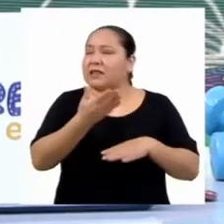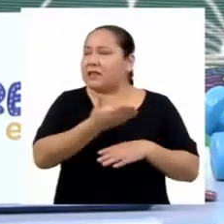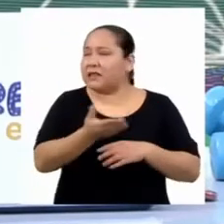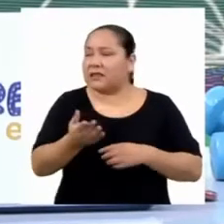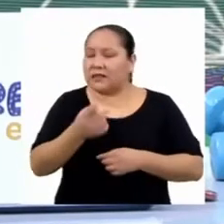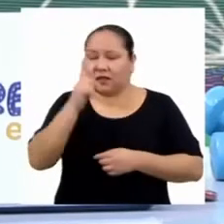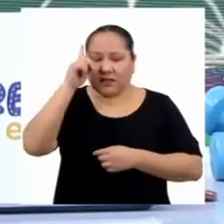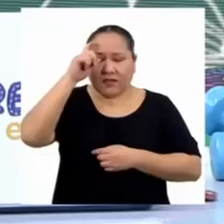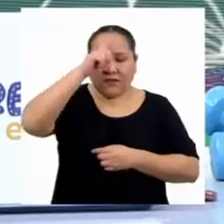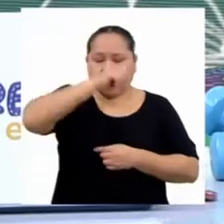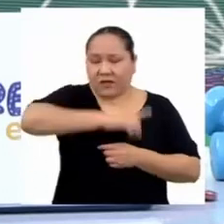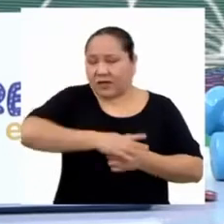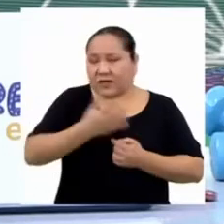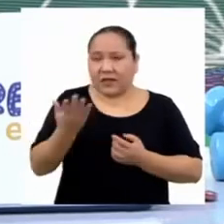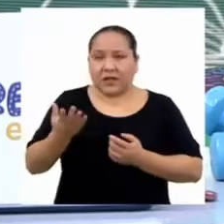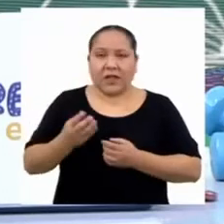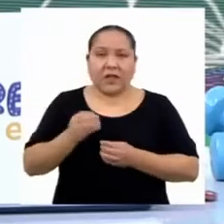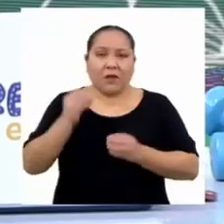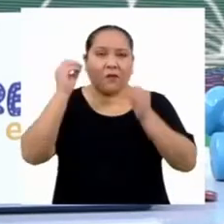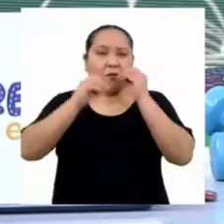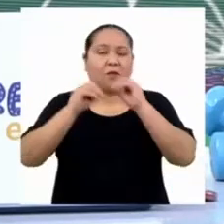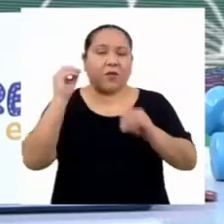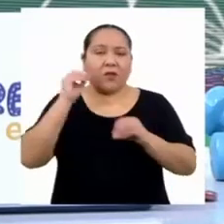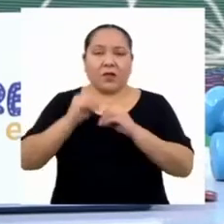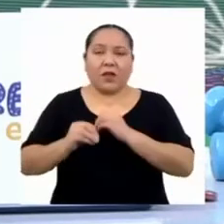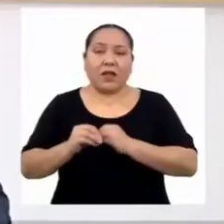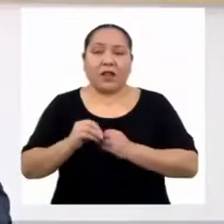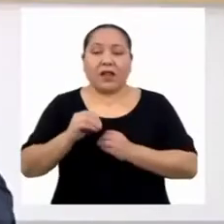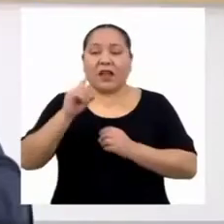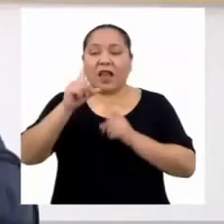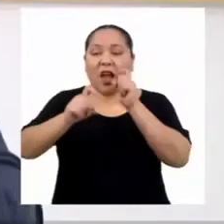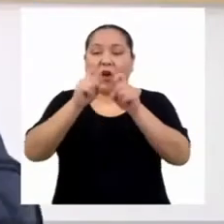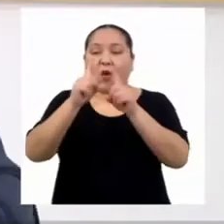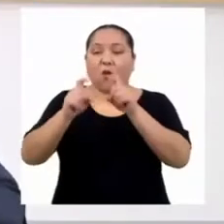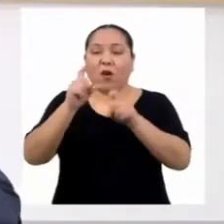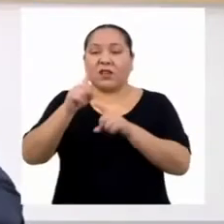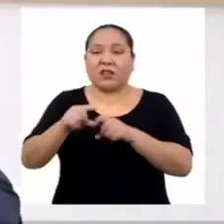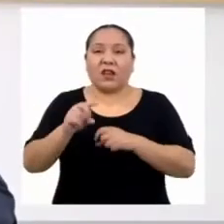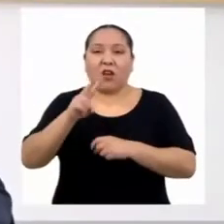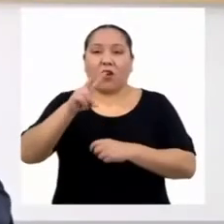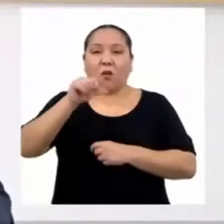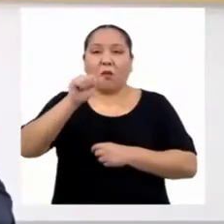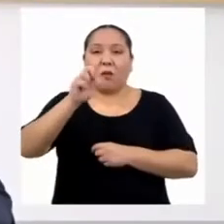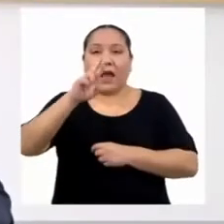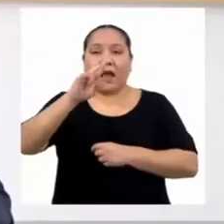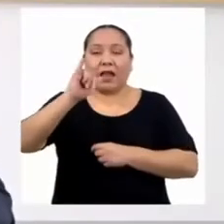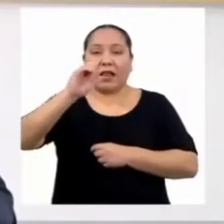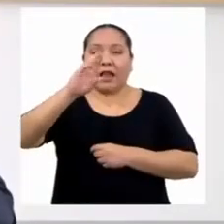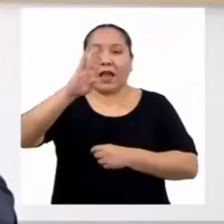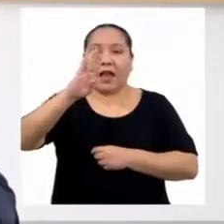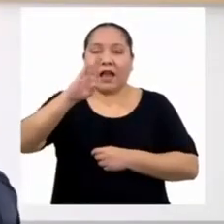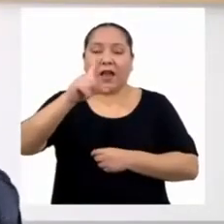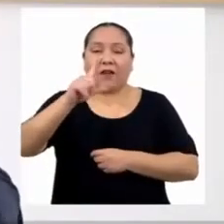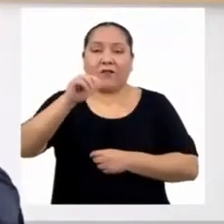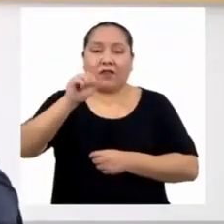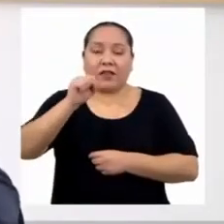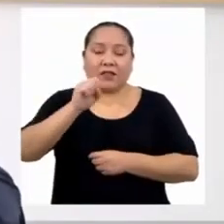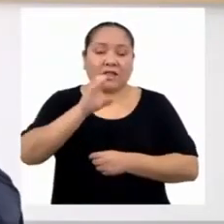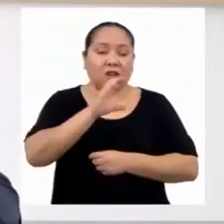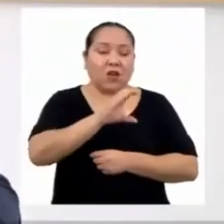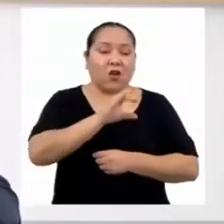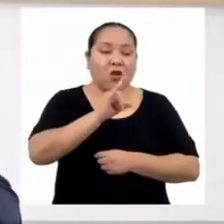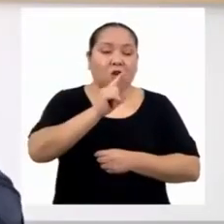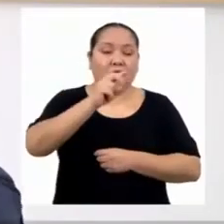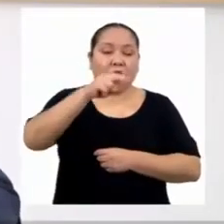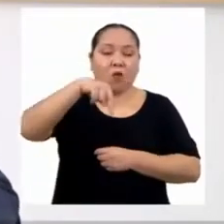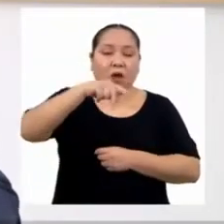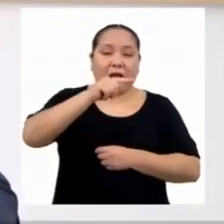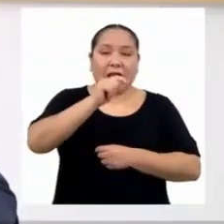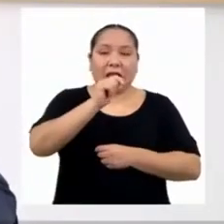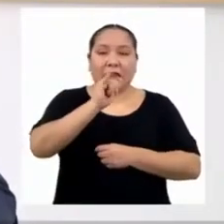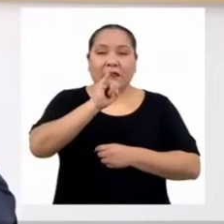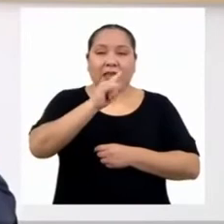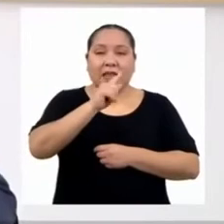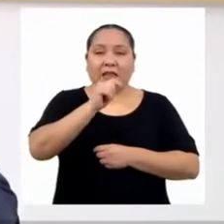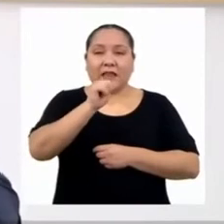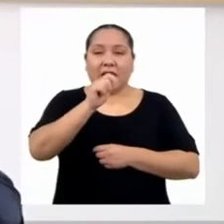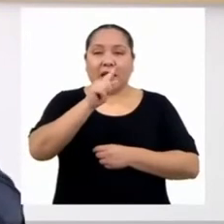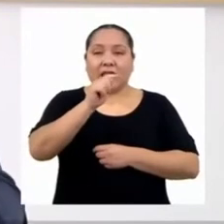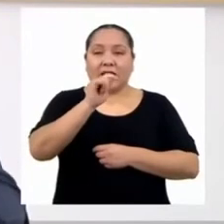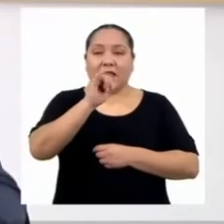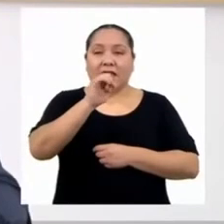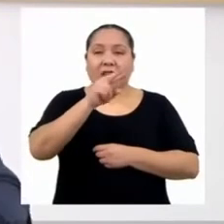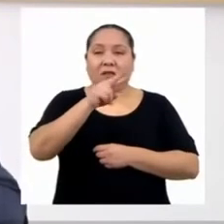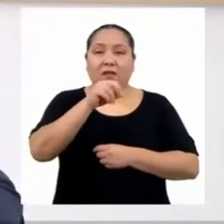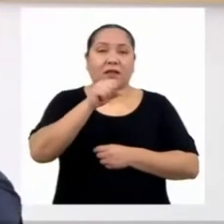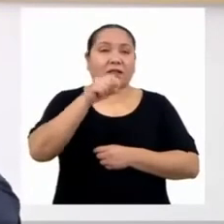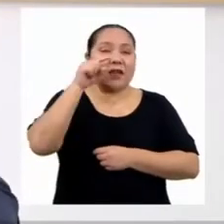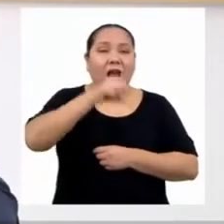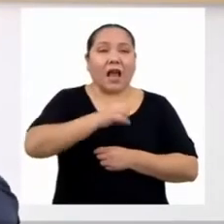complicado elaborar encuestas con variables cuantitativas? Tranquila. Hay que iniciar definiendo las diferencias entre variables. Algunas